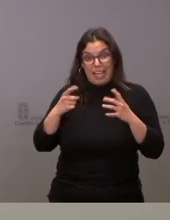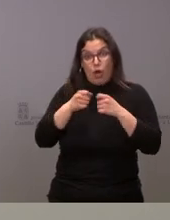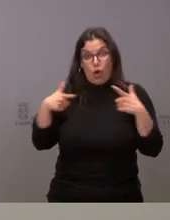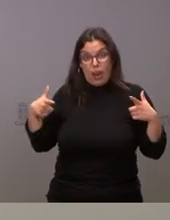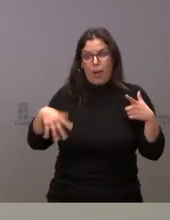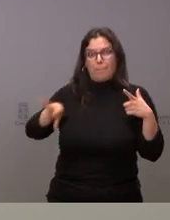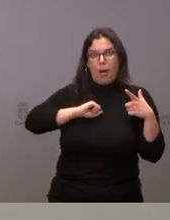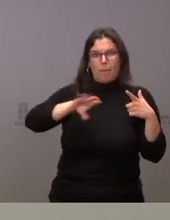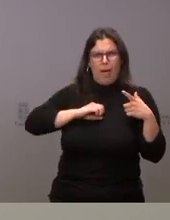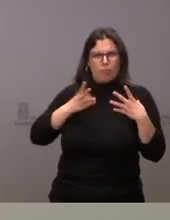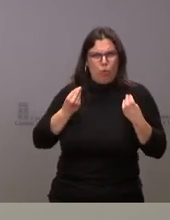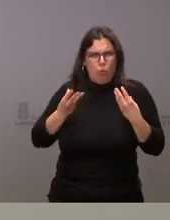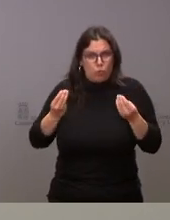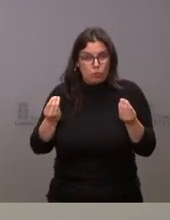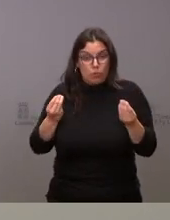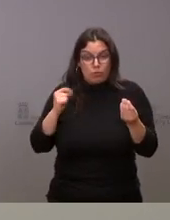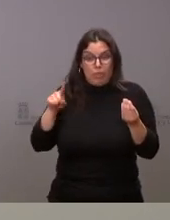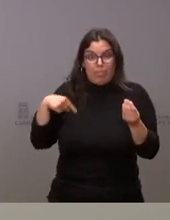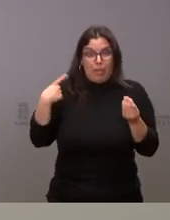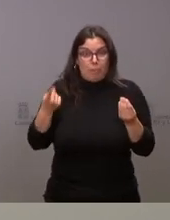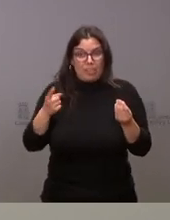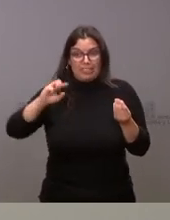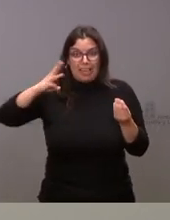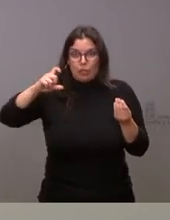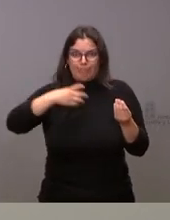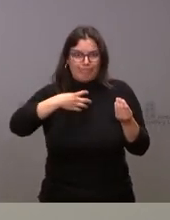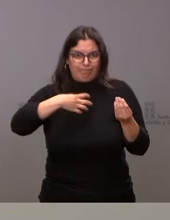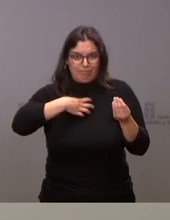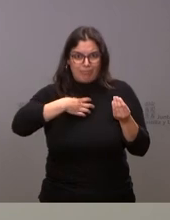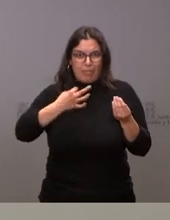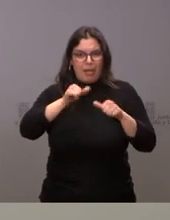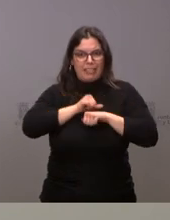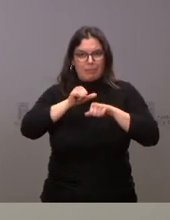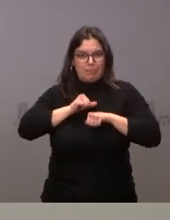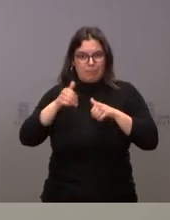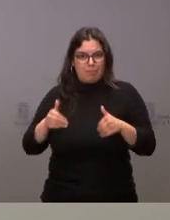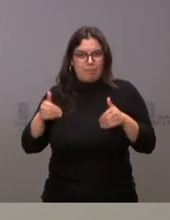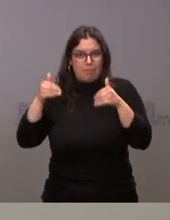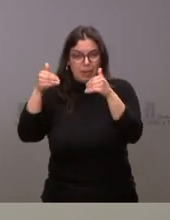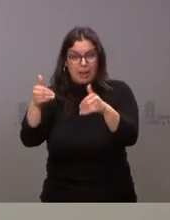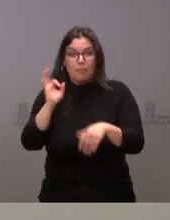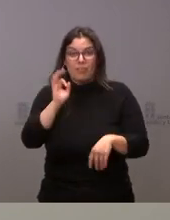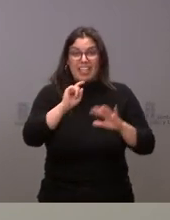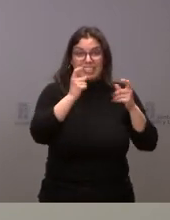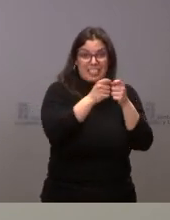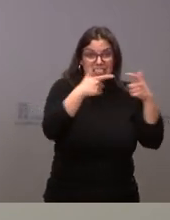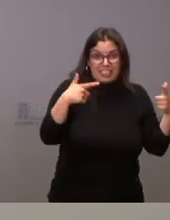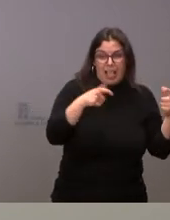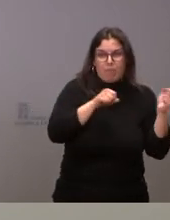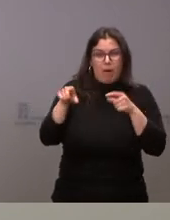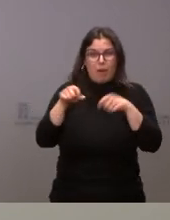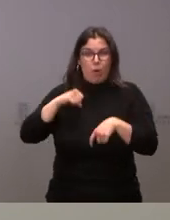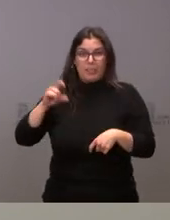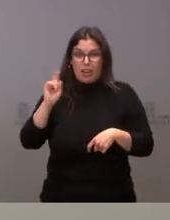que la sexta ola no ha sido tan relevante como otras en términos de presión existencial pero sí lo ha sido y mucho